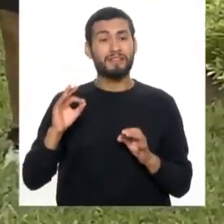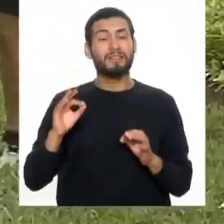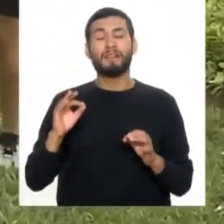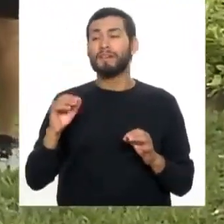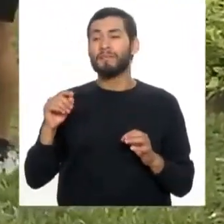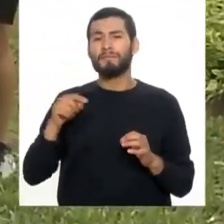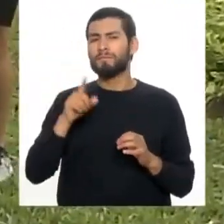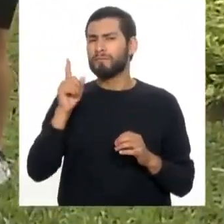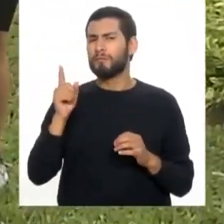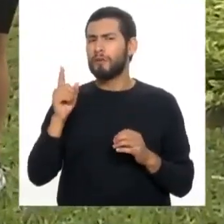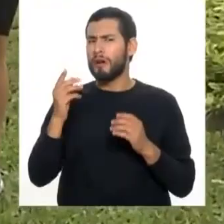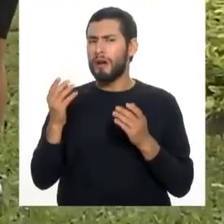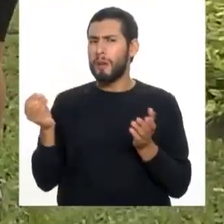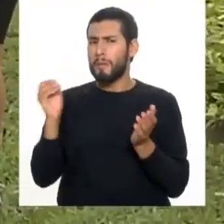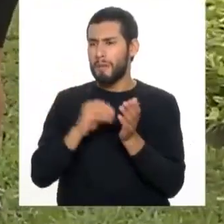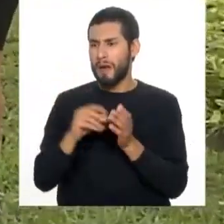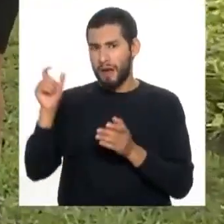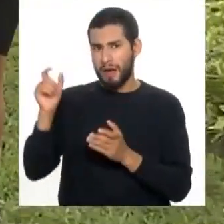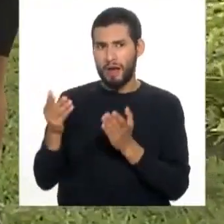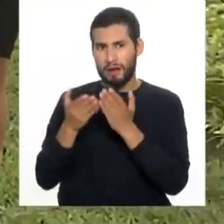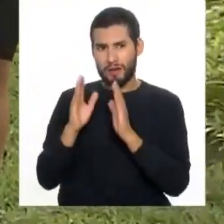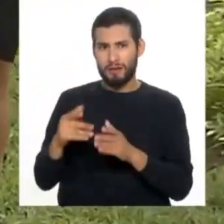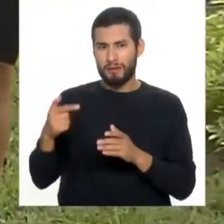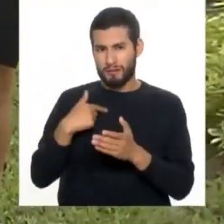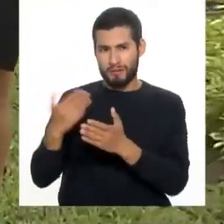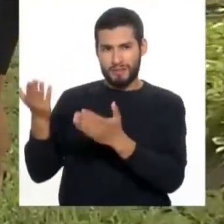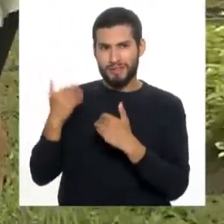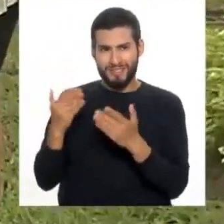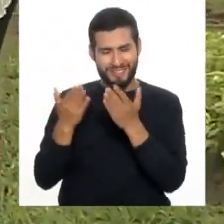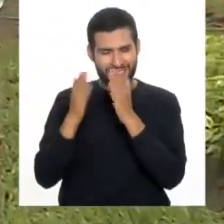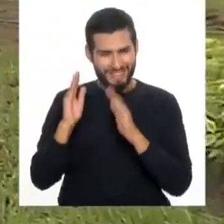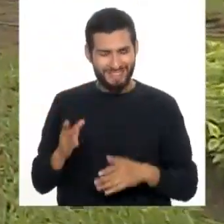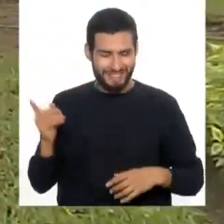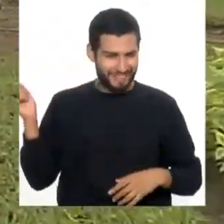Con una alumna más, por cierto. Ah, excelente. Te voy a traer alumnas.